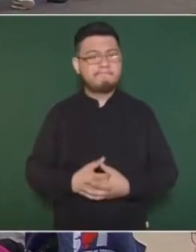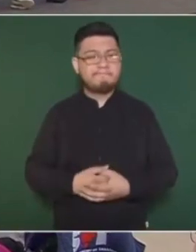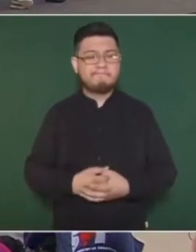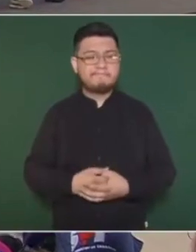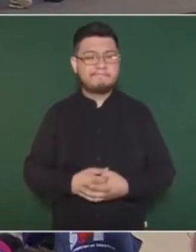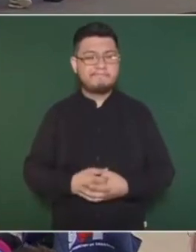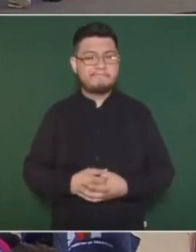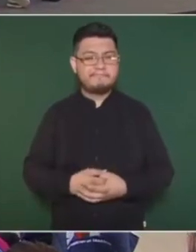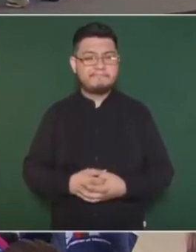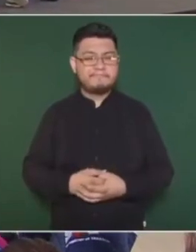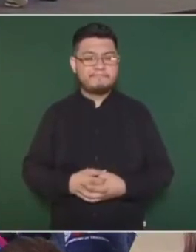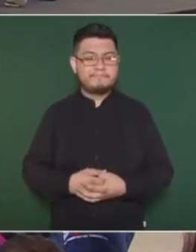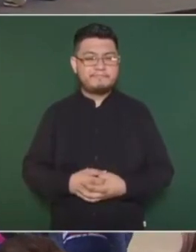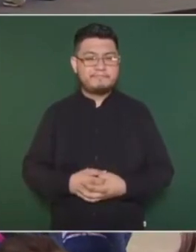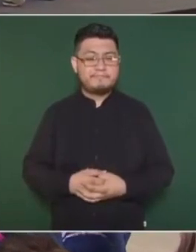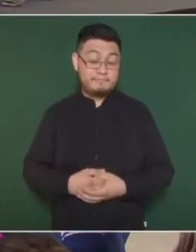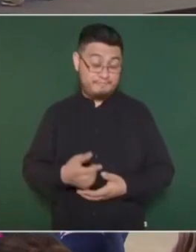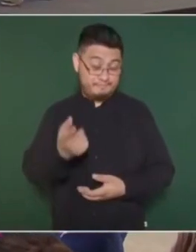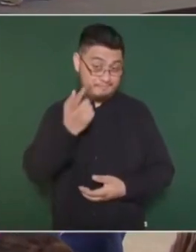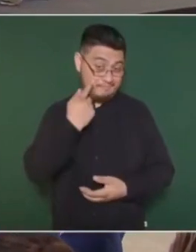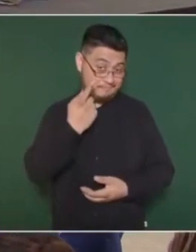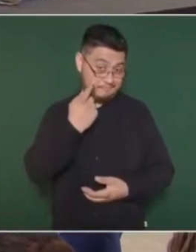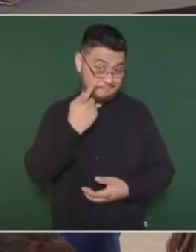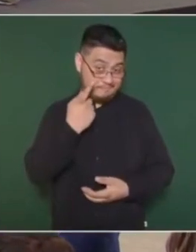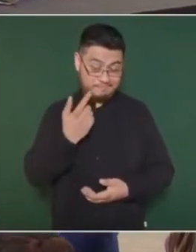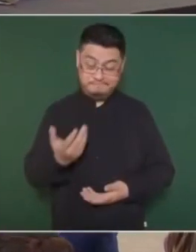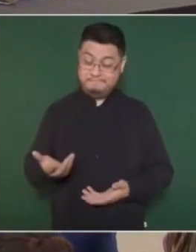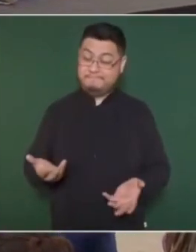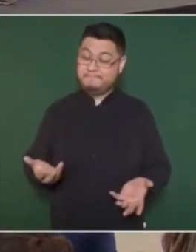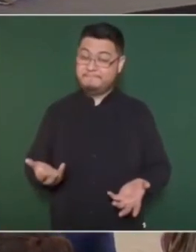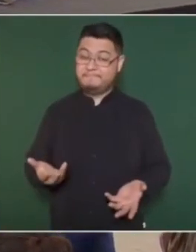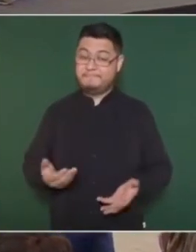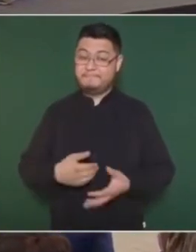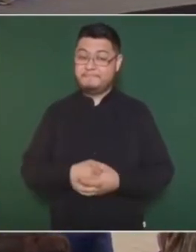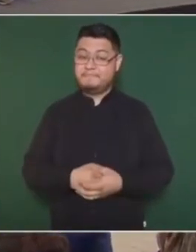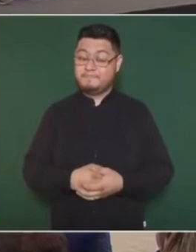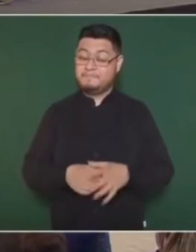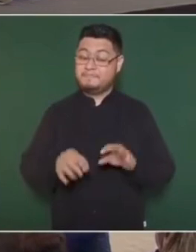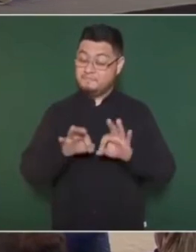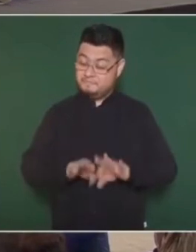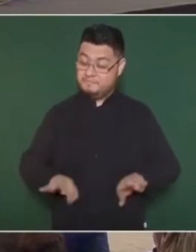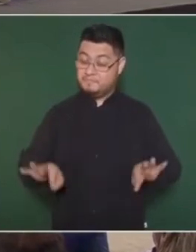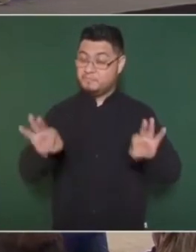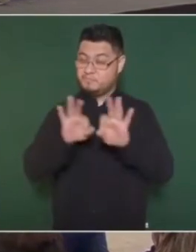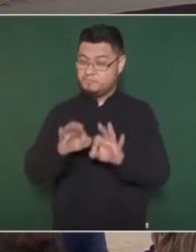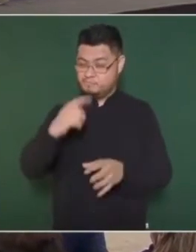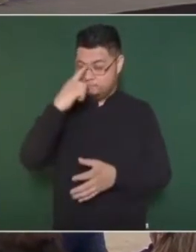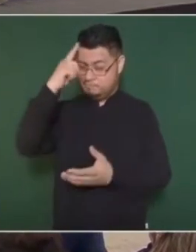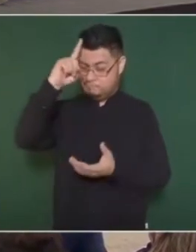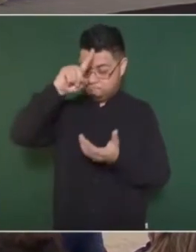Y para que vean lo importante de las convicciones.